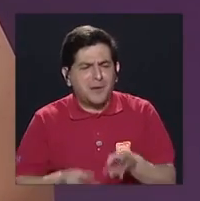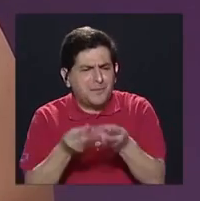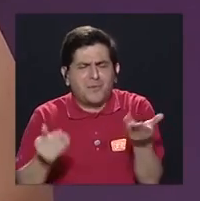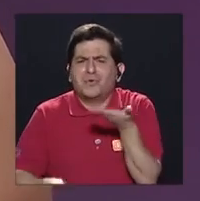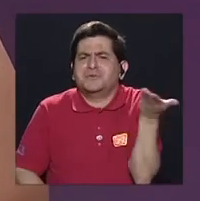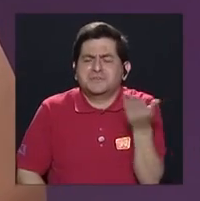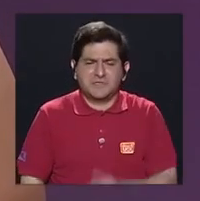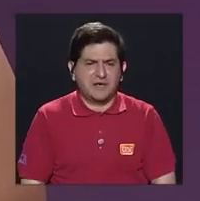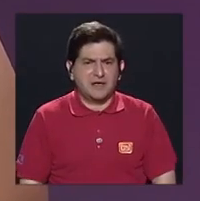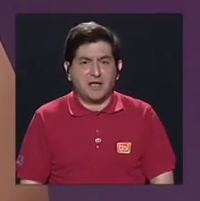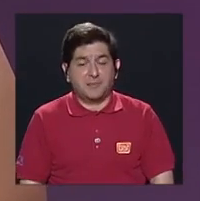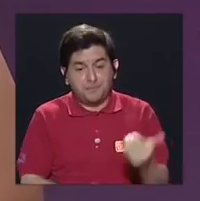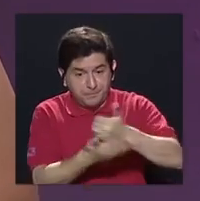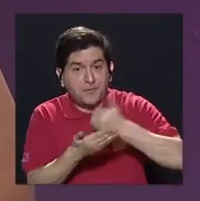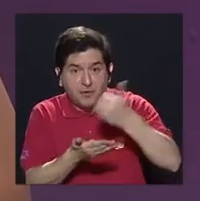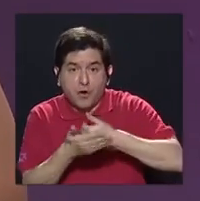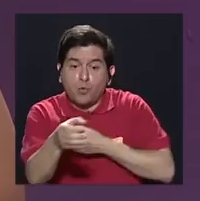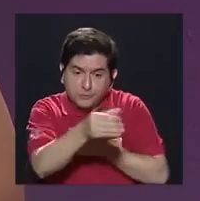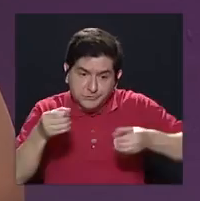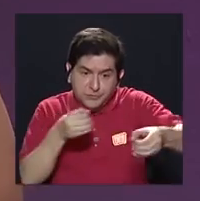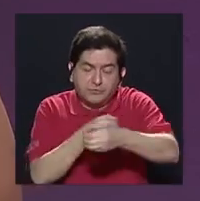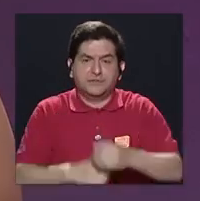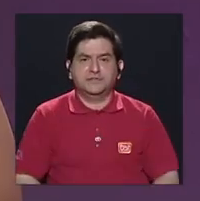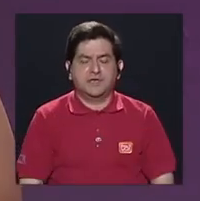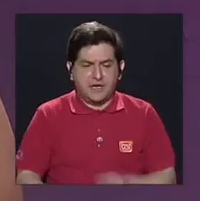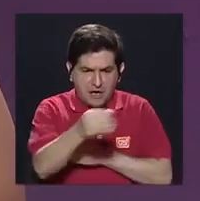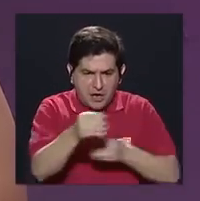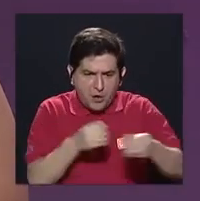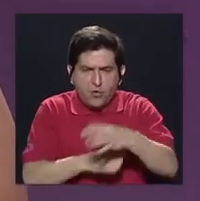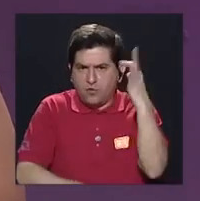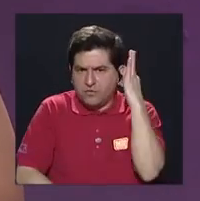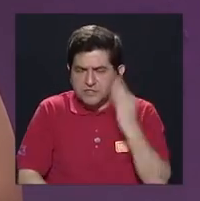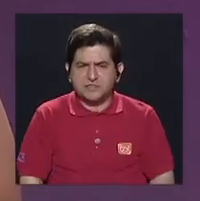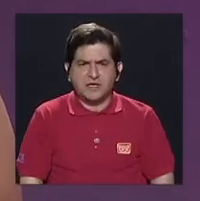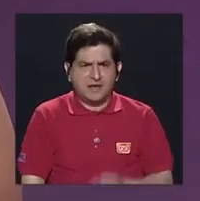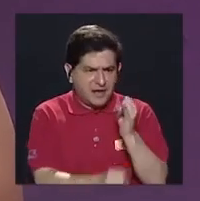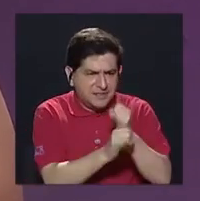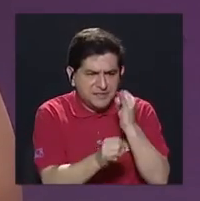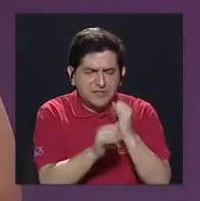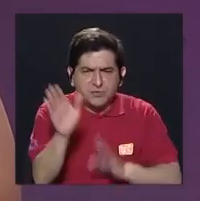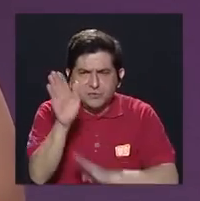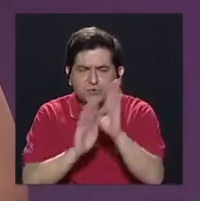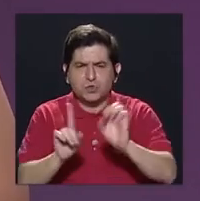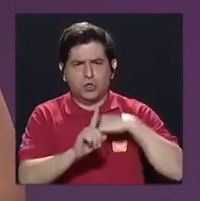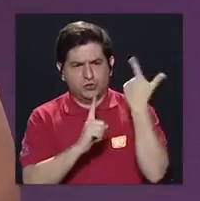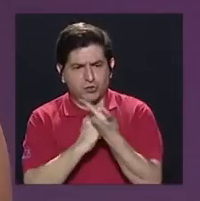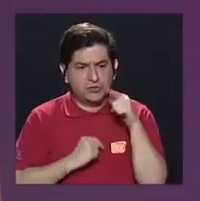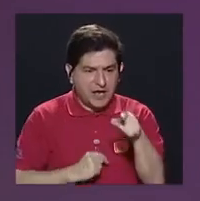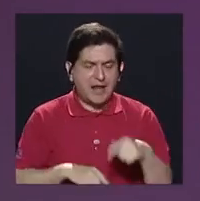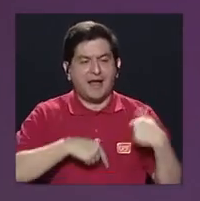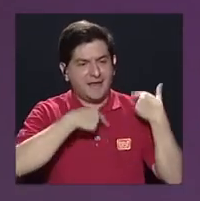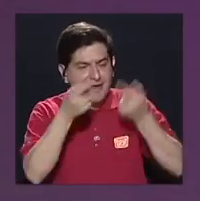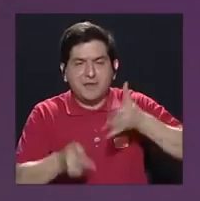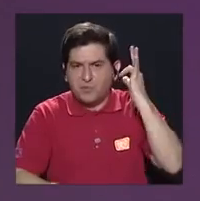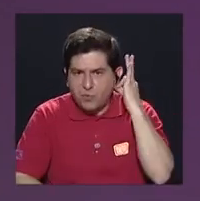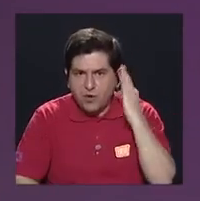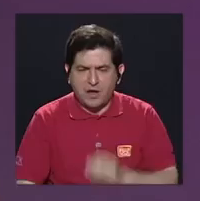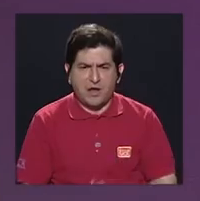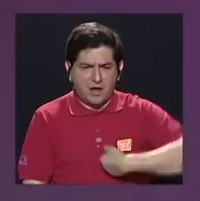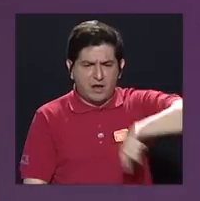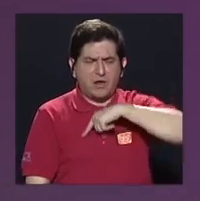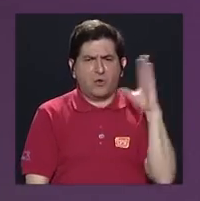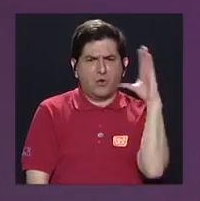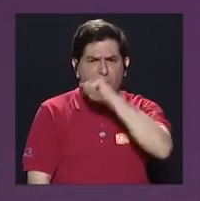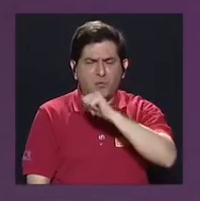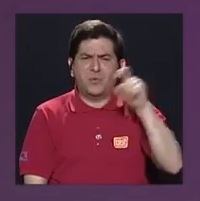generando más recursos para la oficina. Yo creo que la oficina de las mujeres es un ente de desarrollo social. Creo que ahí es donde llegan y acuden y donde realmente nos damos